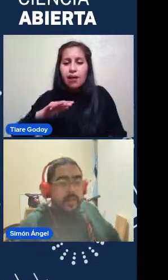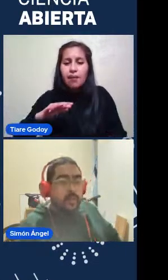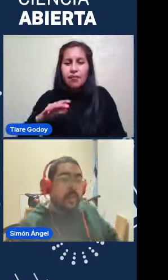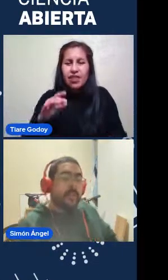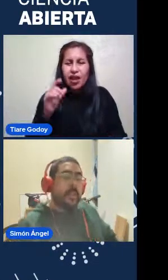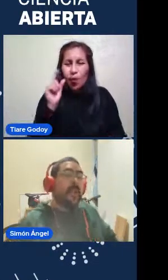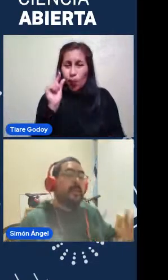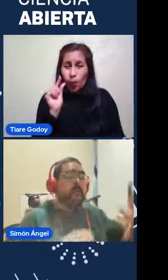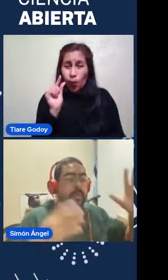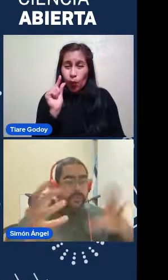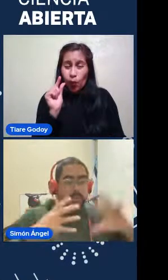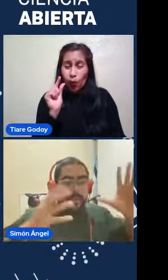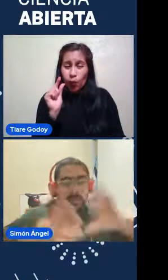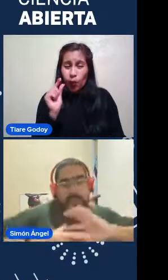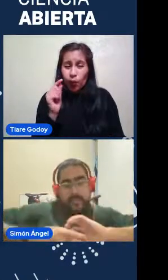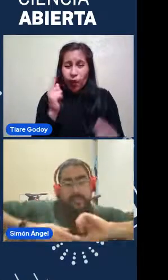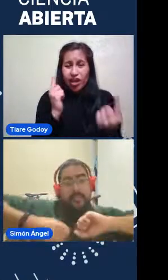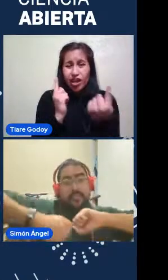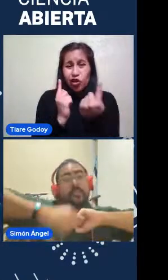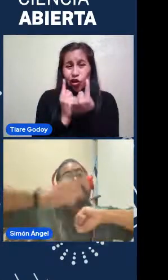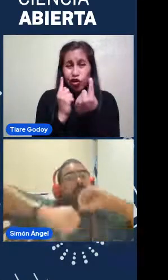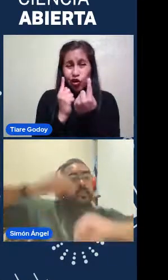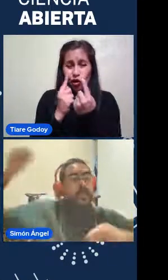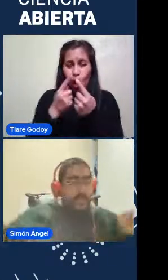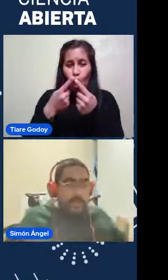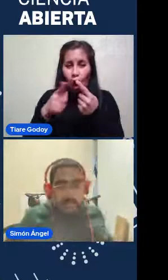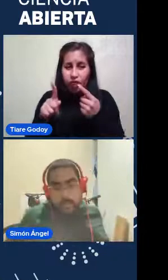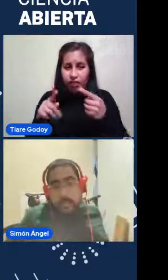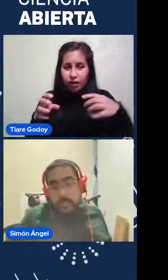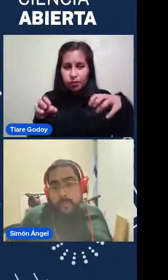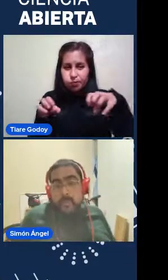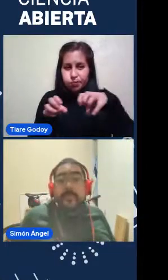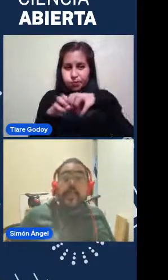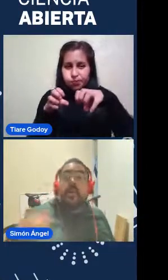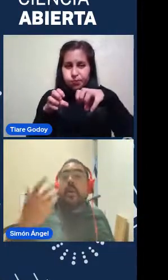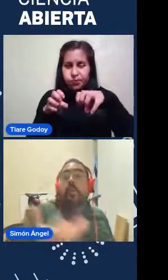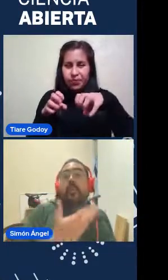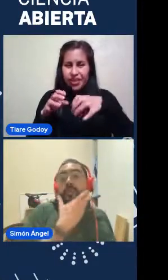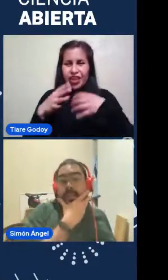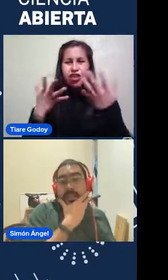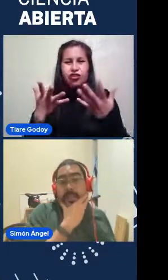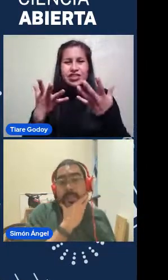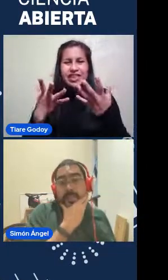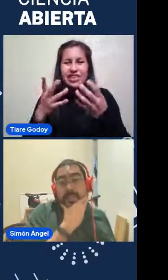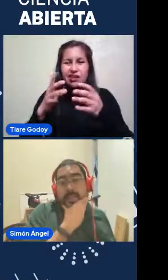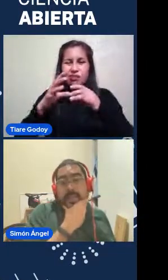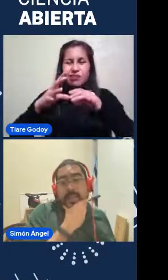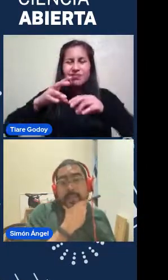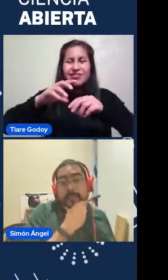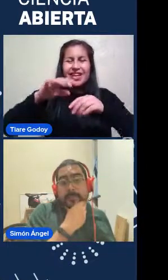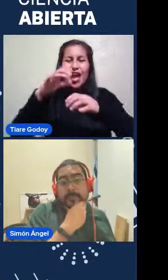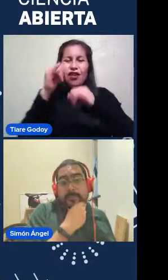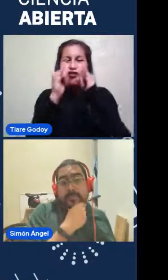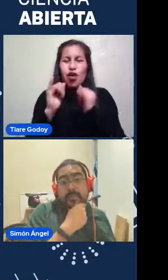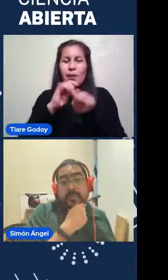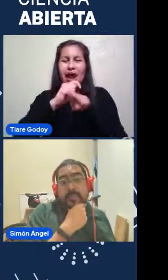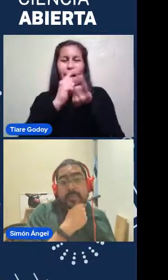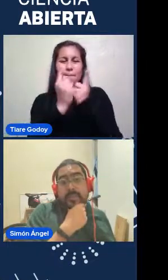Cercano Con otra Y por acción De gravedad Se conmocionó Y se desarmó Un poco O derechamente Hay